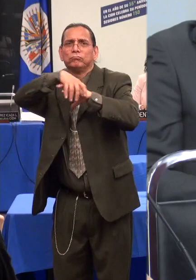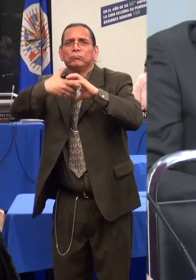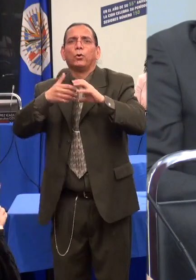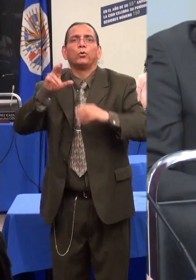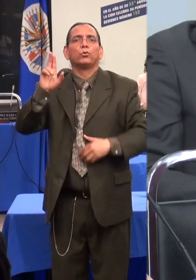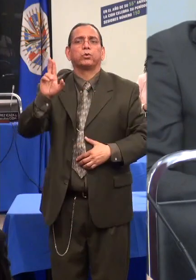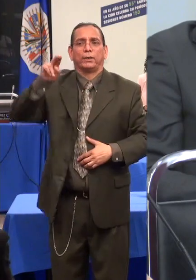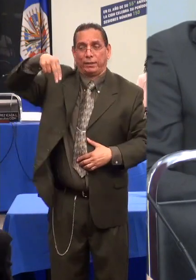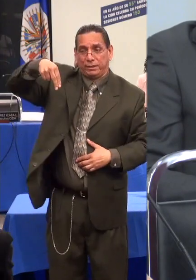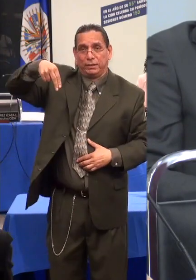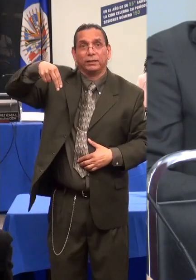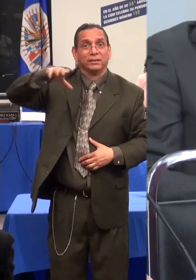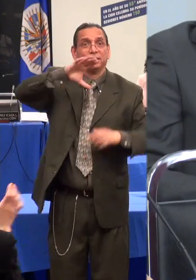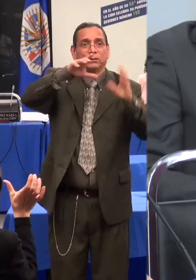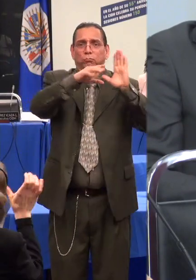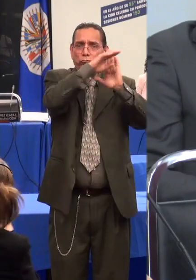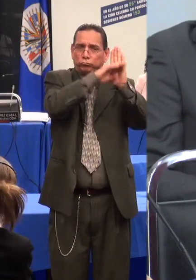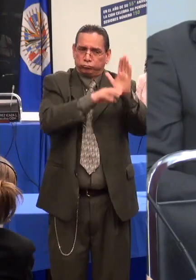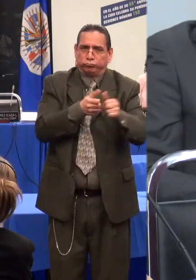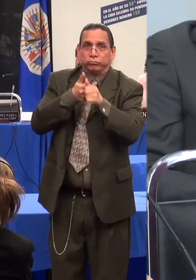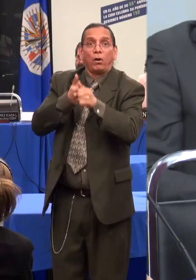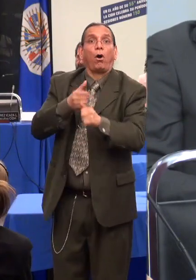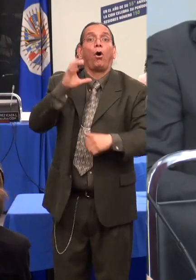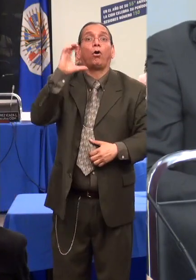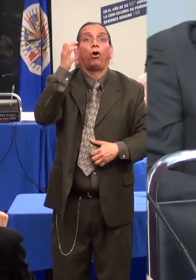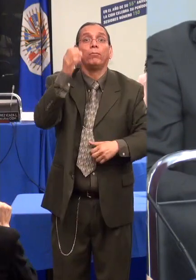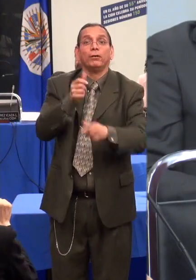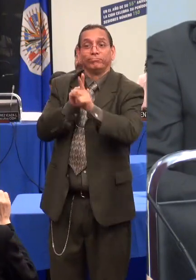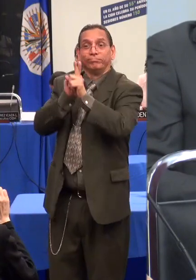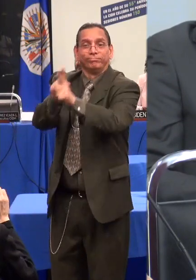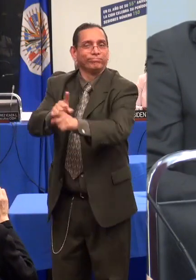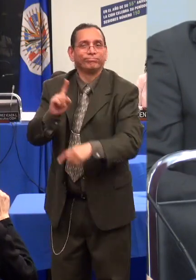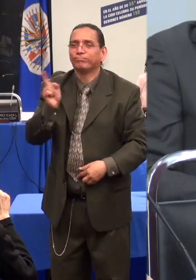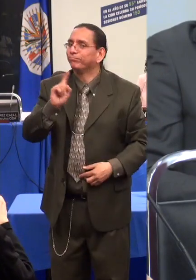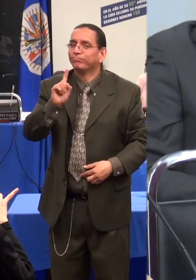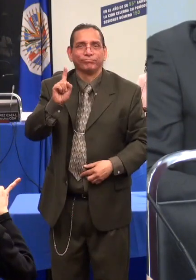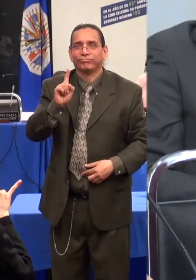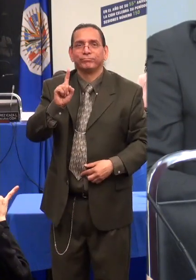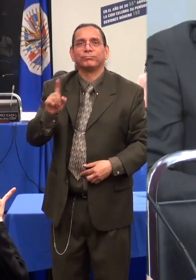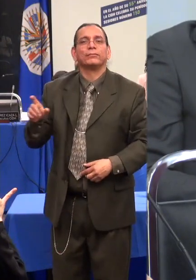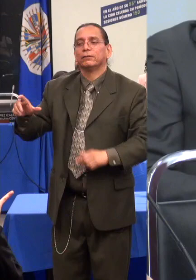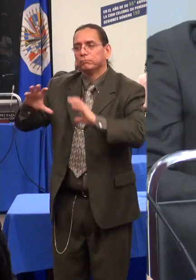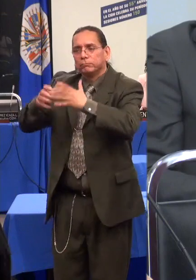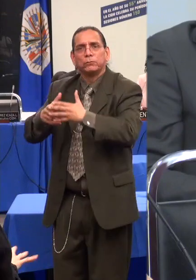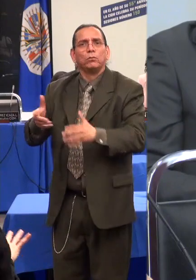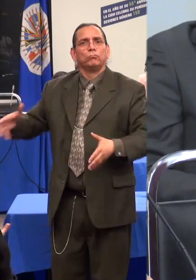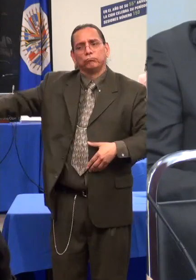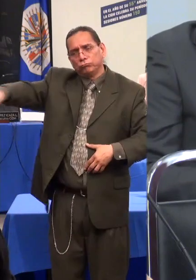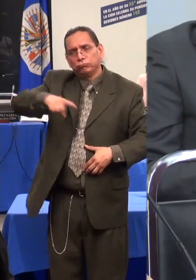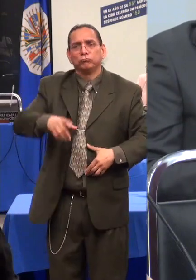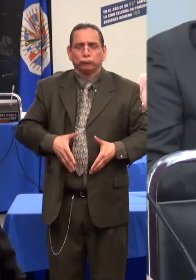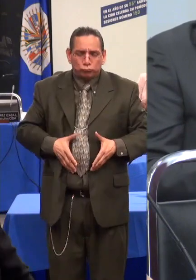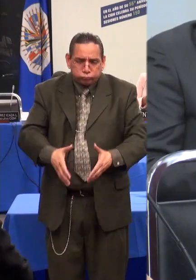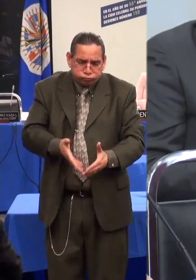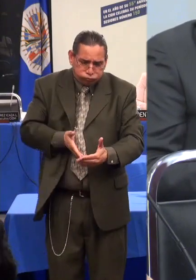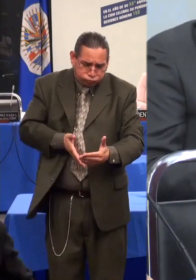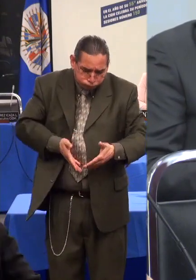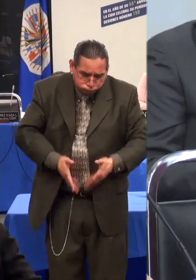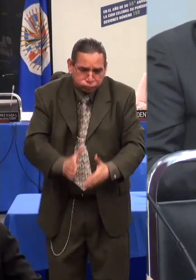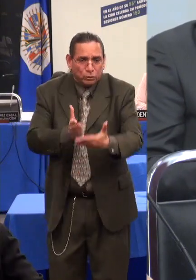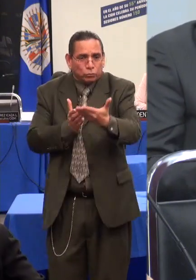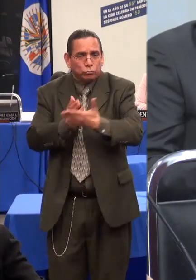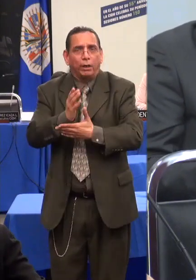aspecto central del desarrollo humano y ha sido históricamente negado, cercenado y suprimido cuando se trata de las personas con discapacidad.